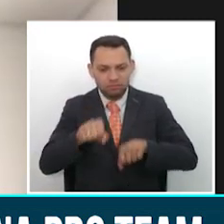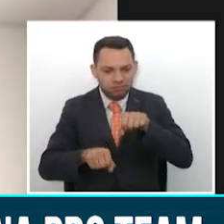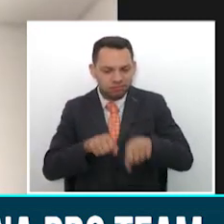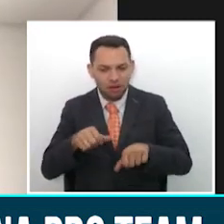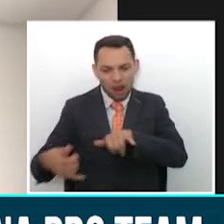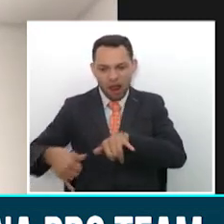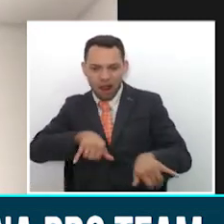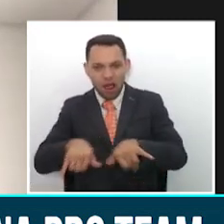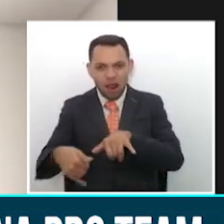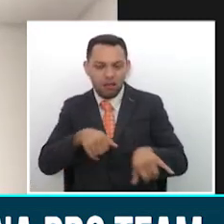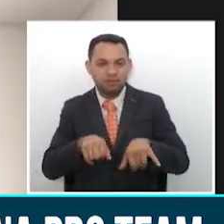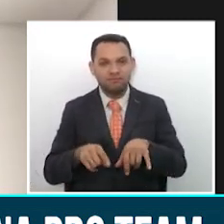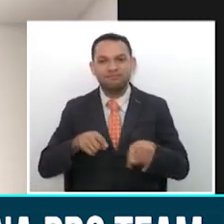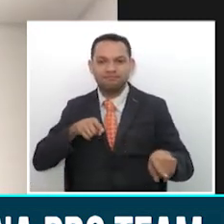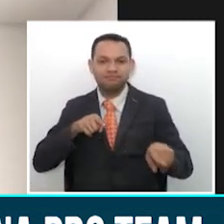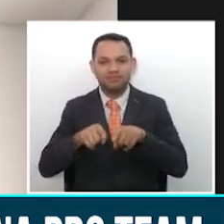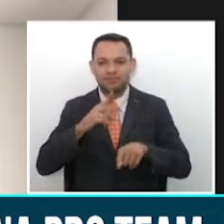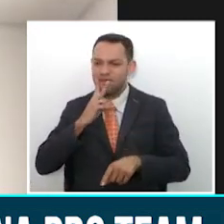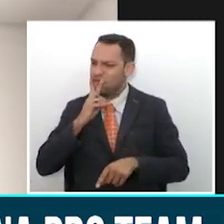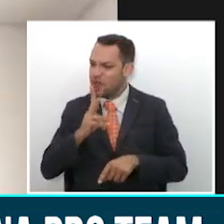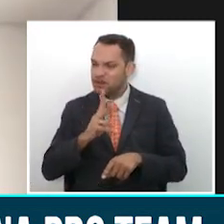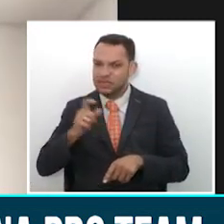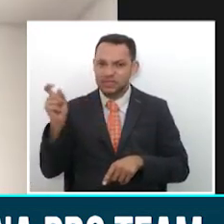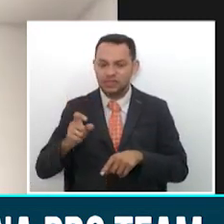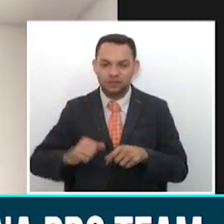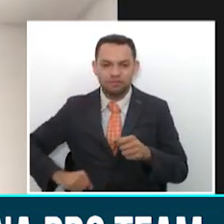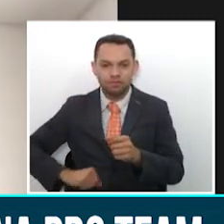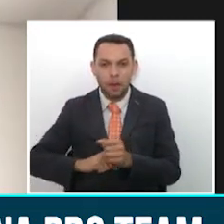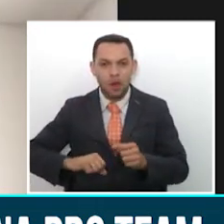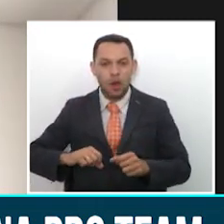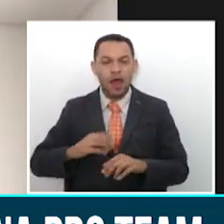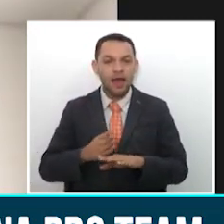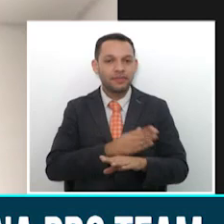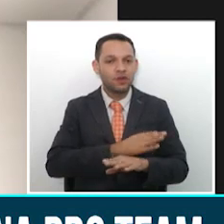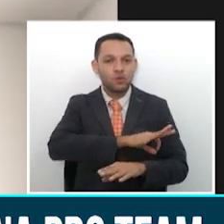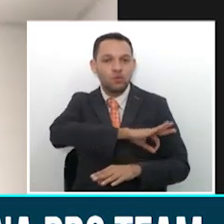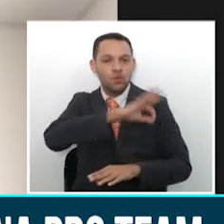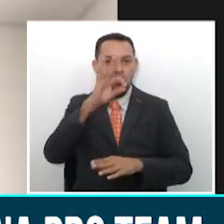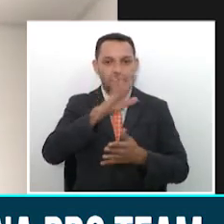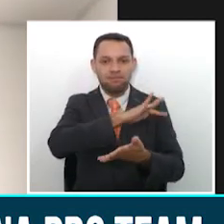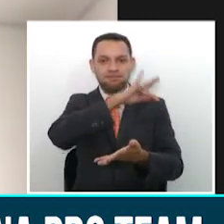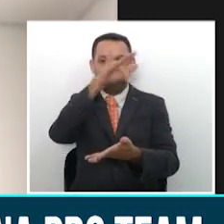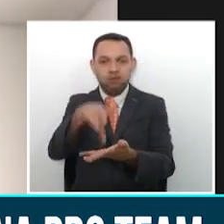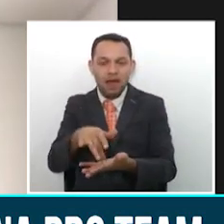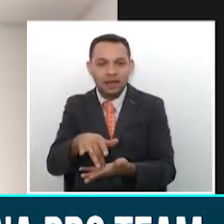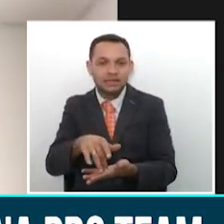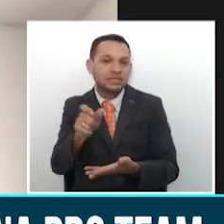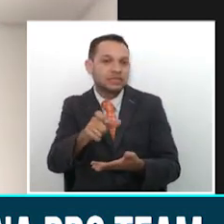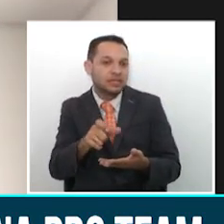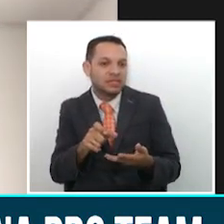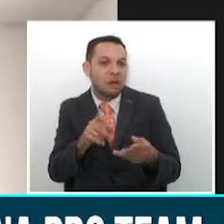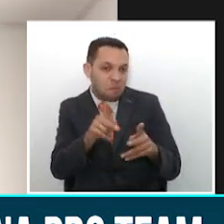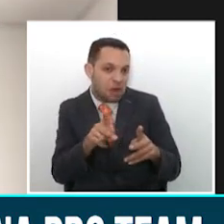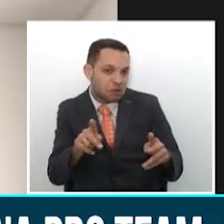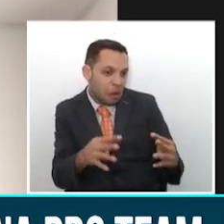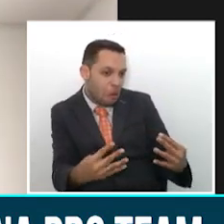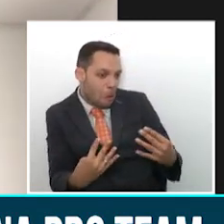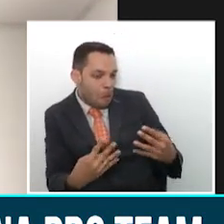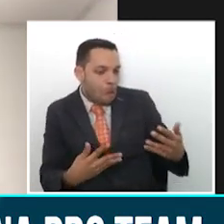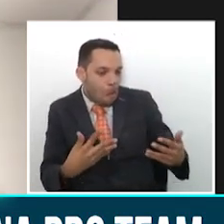es una carrera nueva. Nunca he estado ahí, entonces no sé, la idea es